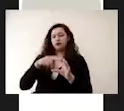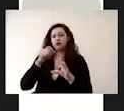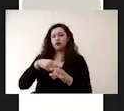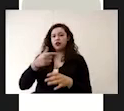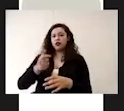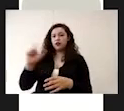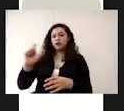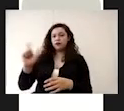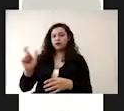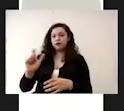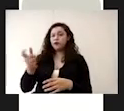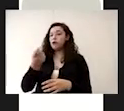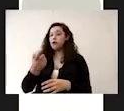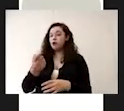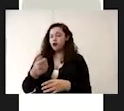ligeramente.